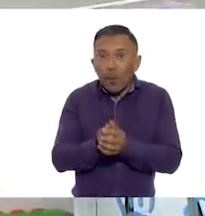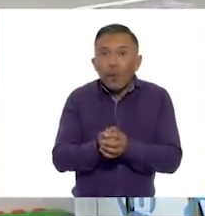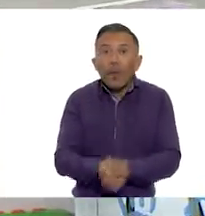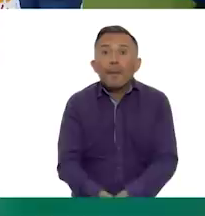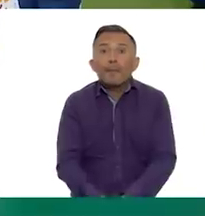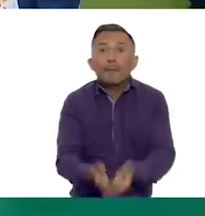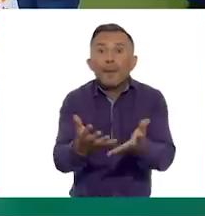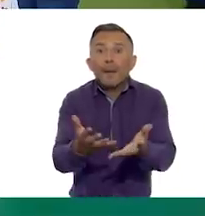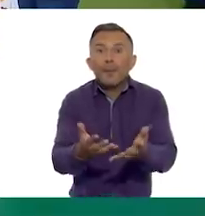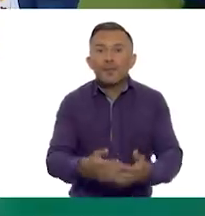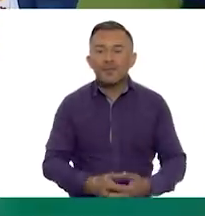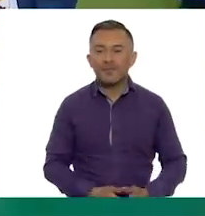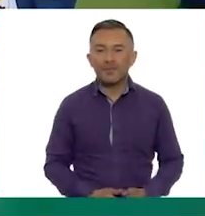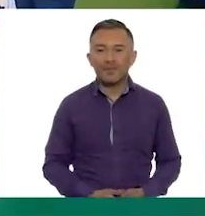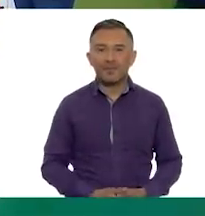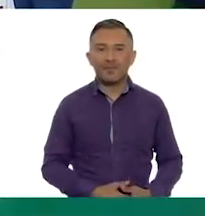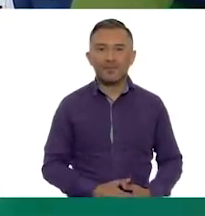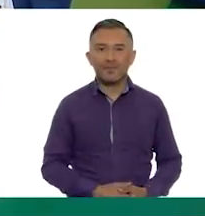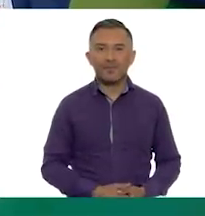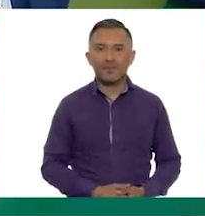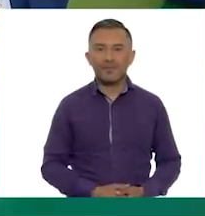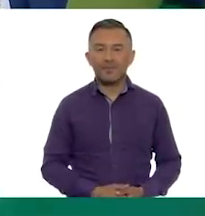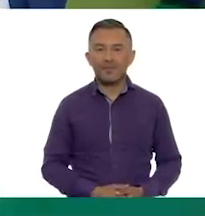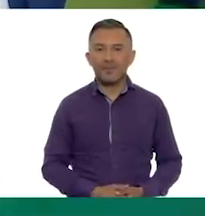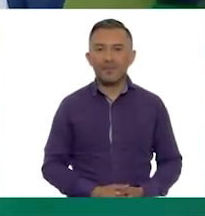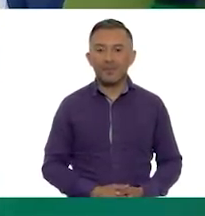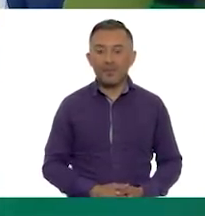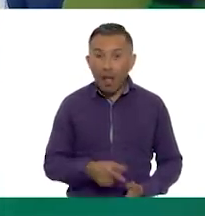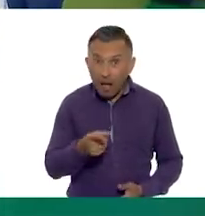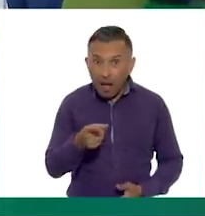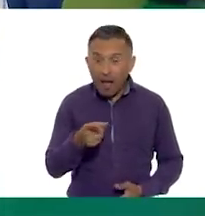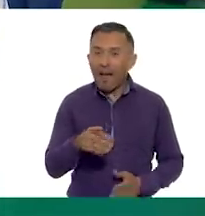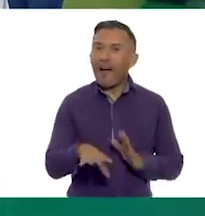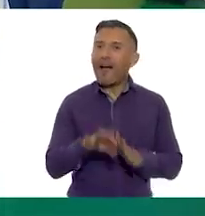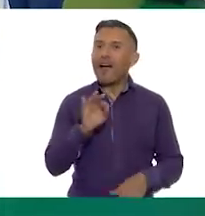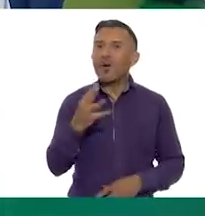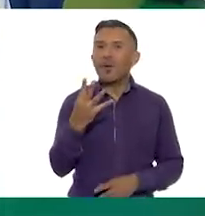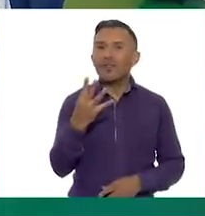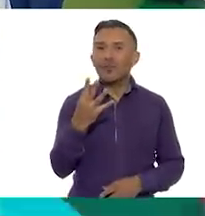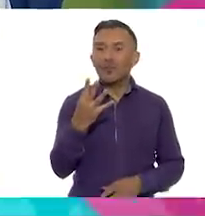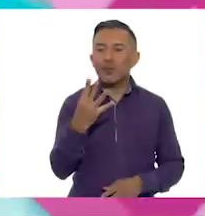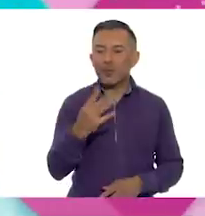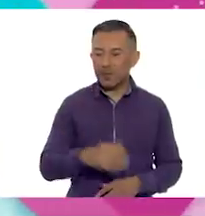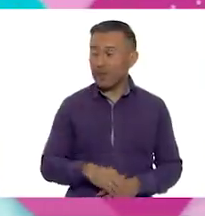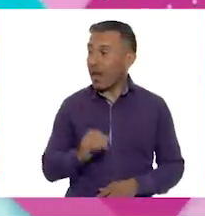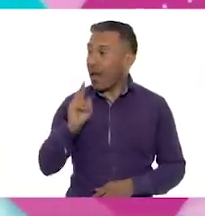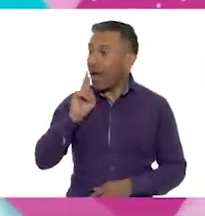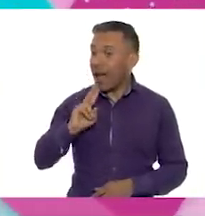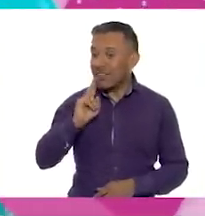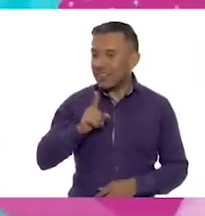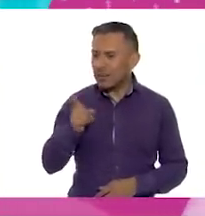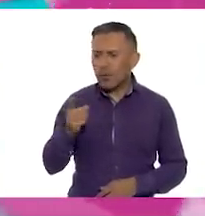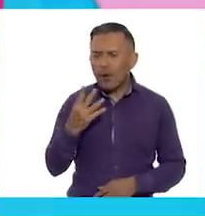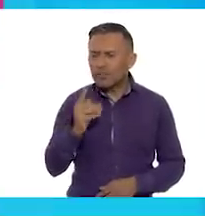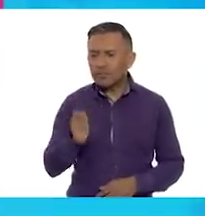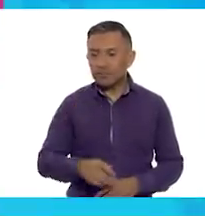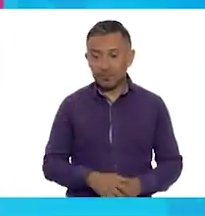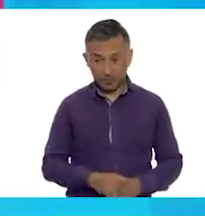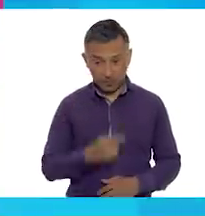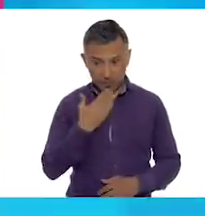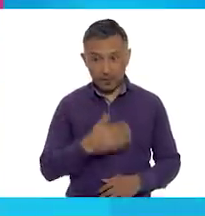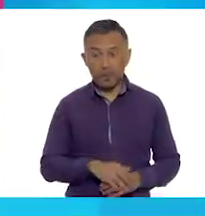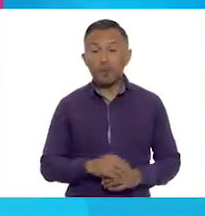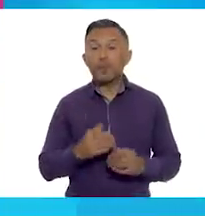¡Ja! ¡Muy bien! ¡Cuatro! A ver, vamos a ver qué tiene el cuatro. bien! Ahora,